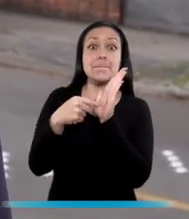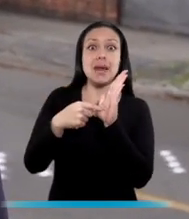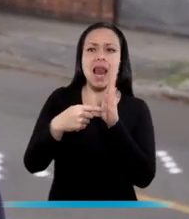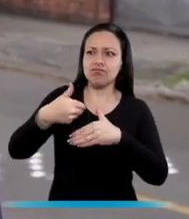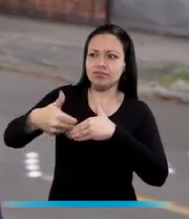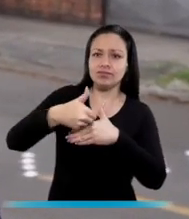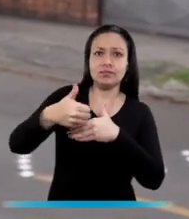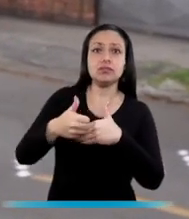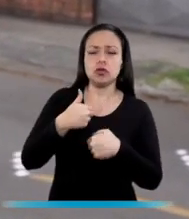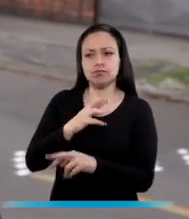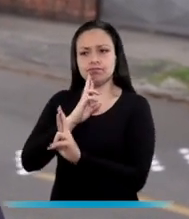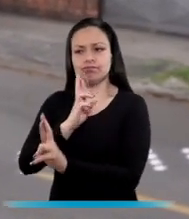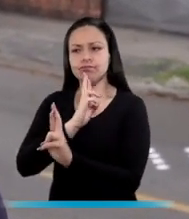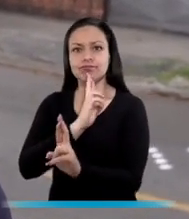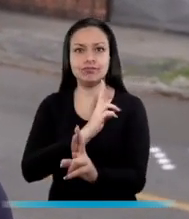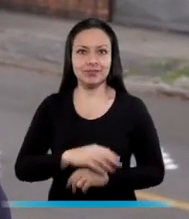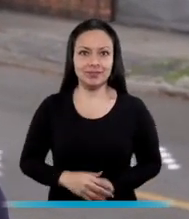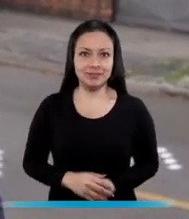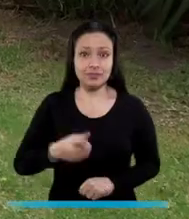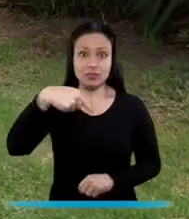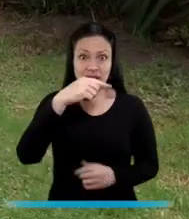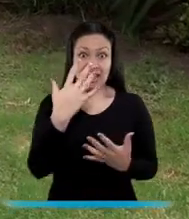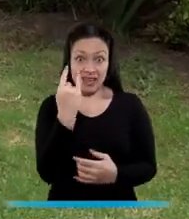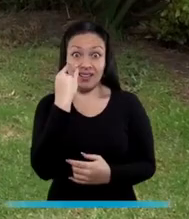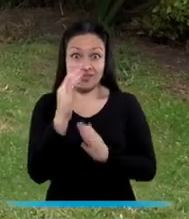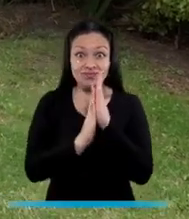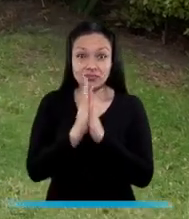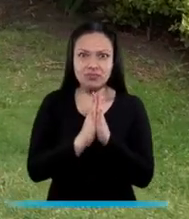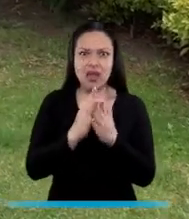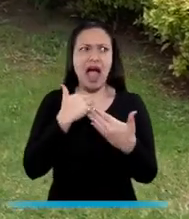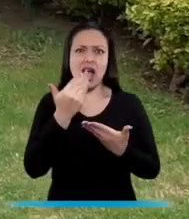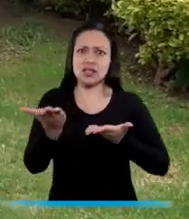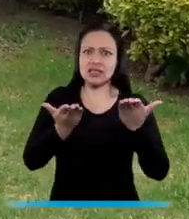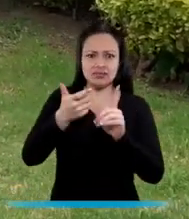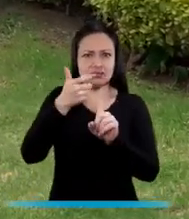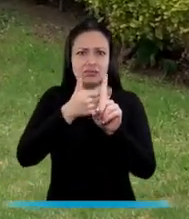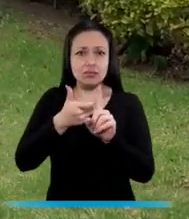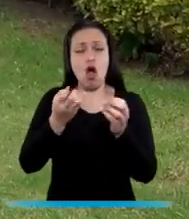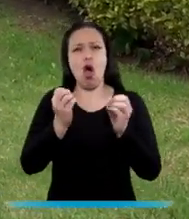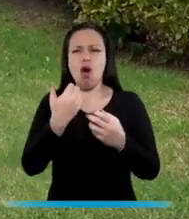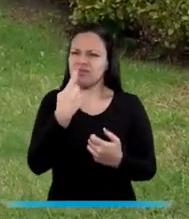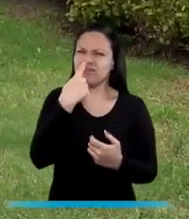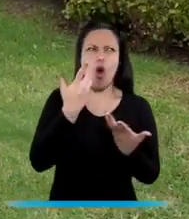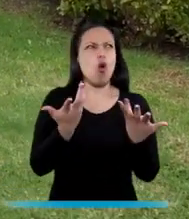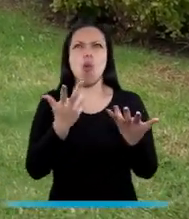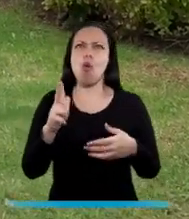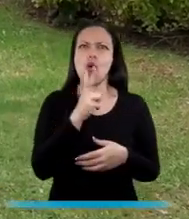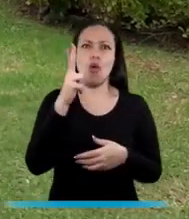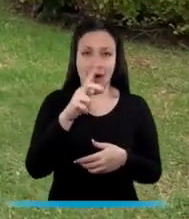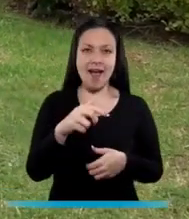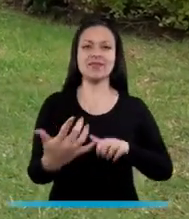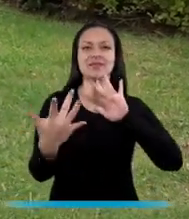peticiones y solicitado respuesta a las autoridades competentes. Si están interesados en los servicios de la Procu Móvil o quieren conocer su recorrido,